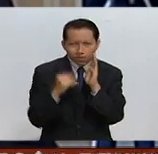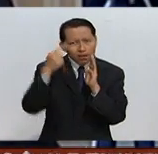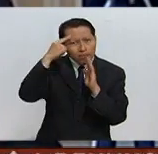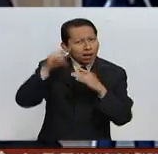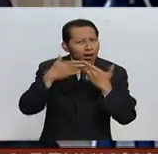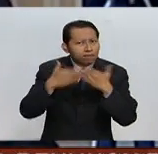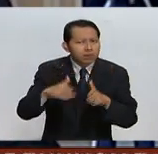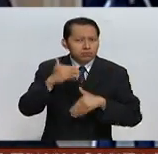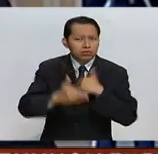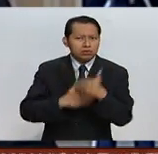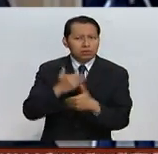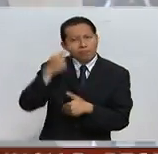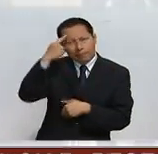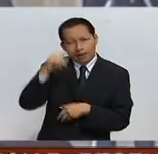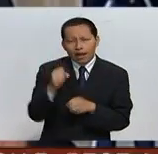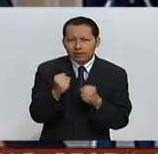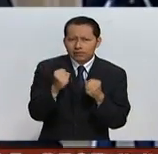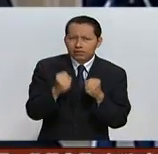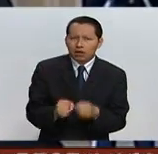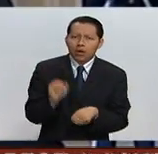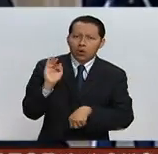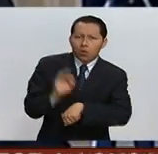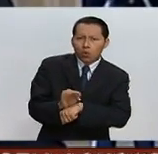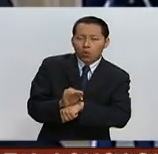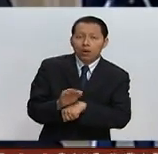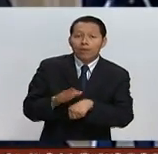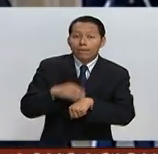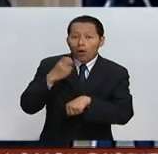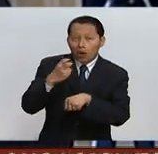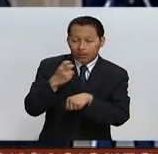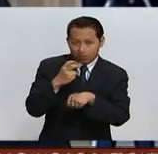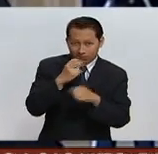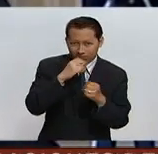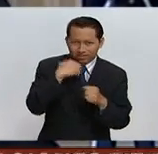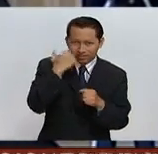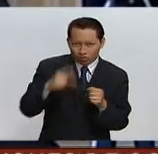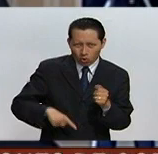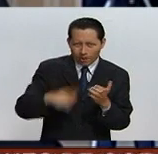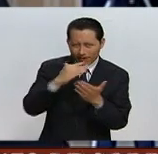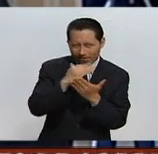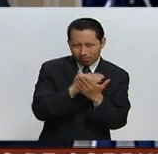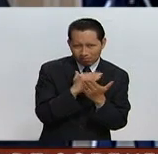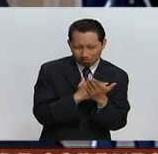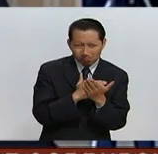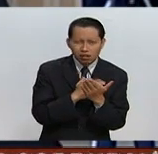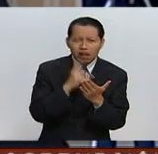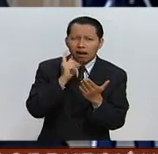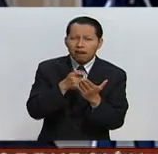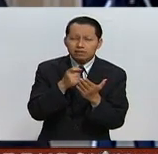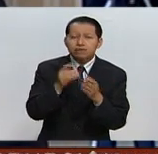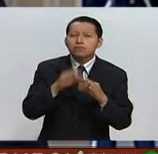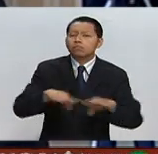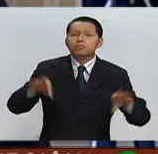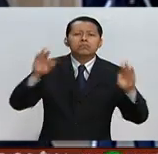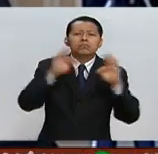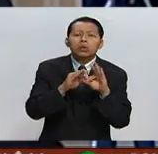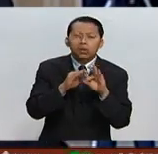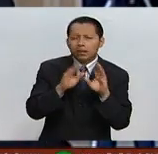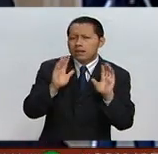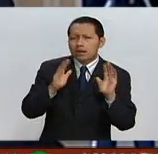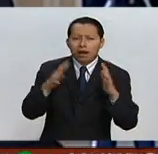con suficientes garantías. Por eso un punto de la agenda es precisamente el fin del conflicto.